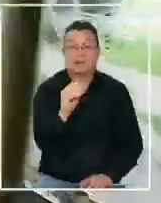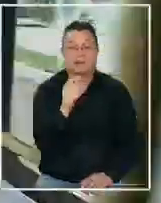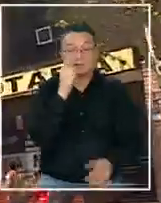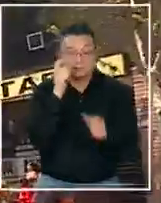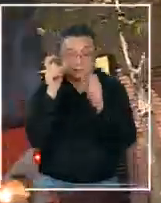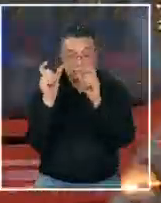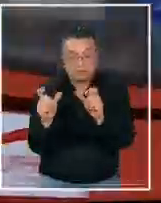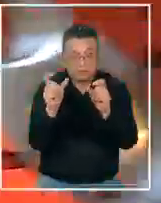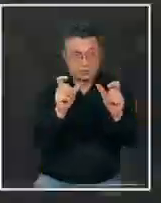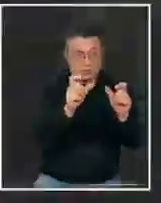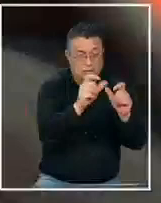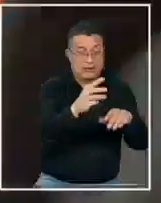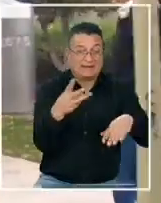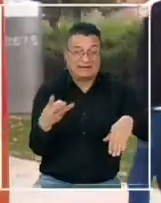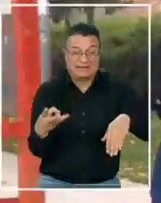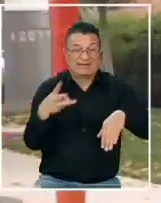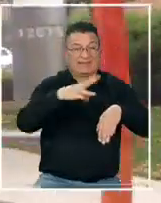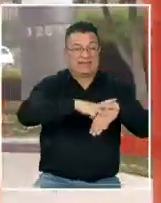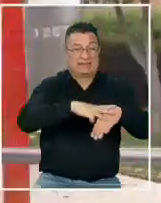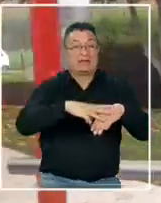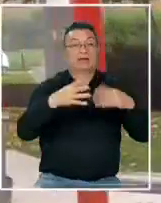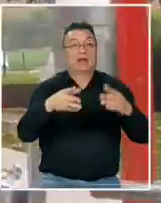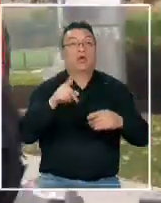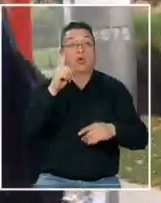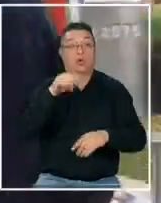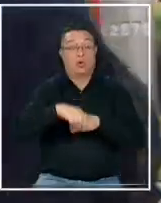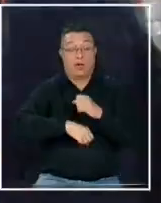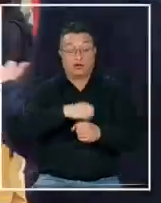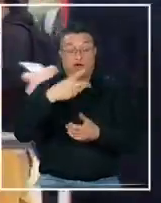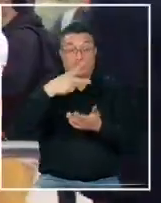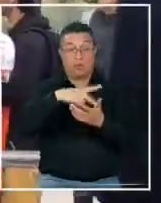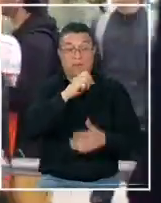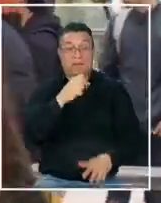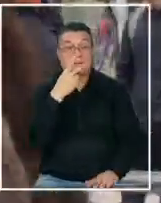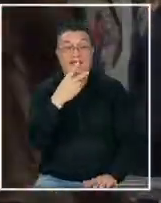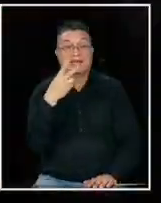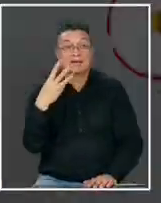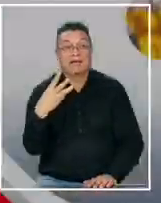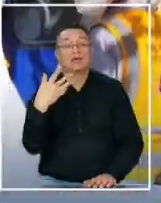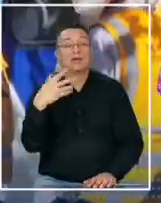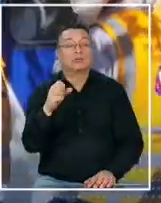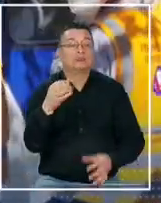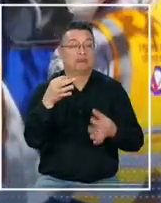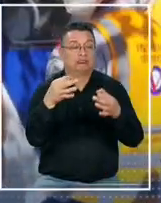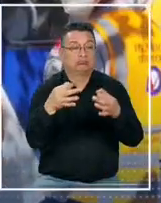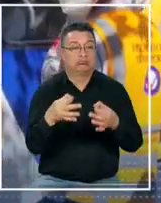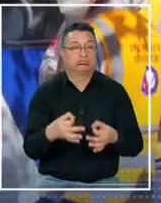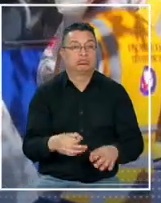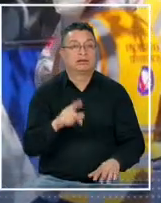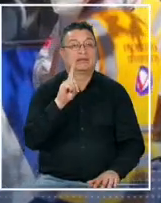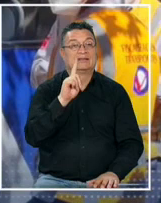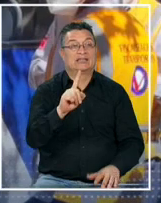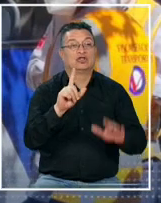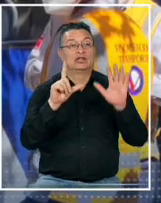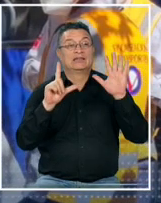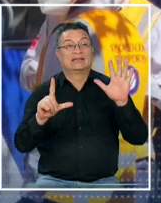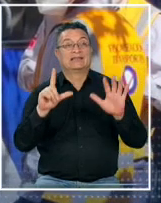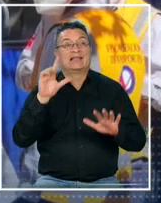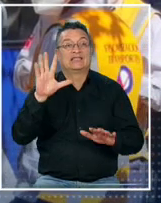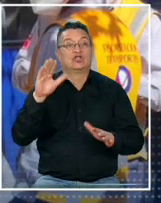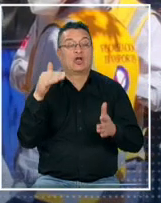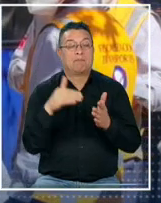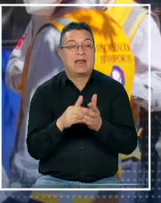fiscalizaciones se triplicaron y que solo en lo que va del 2023 contabilizan más de 175 mil